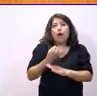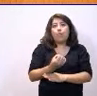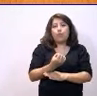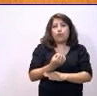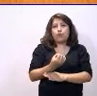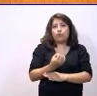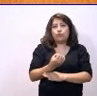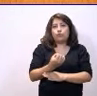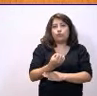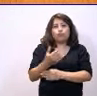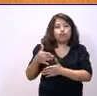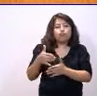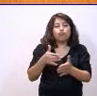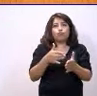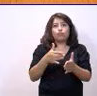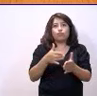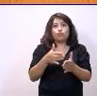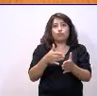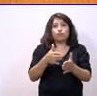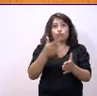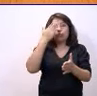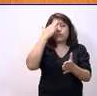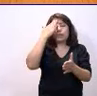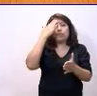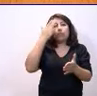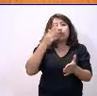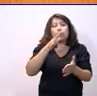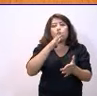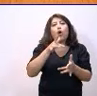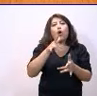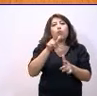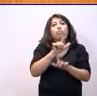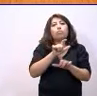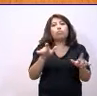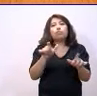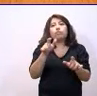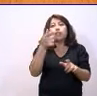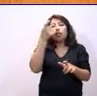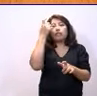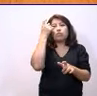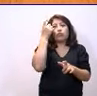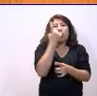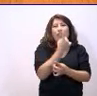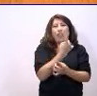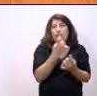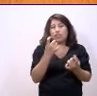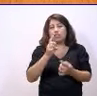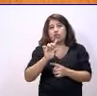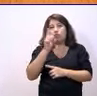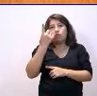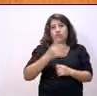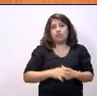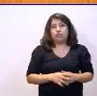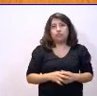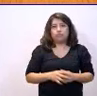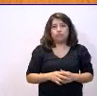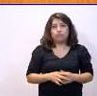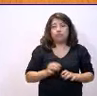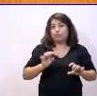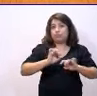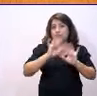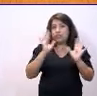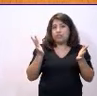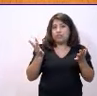que ir encaminado fundamentalmente a aquellos estudiantes que más lo necesitan. Y es evidente que